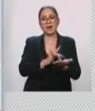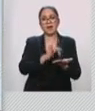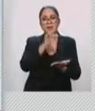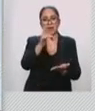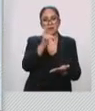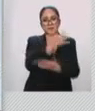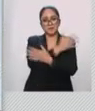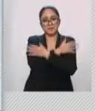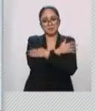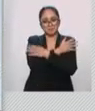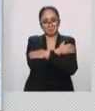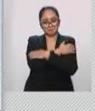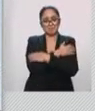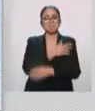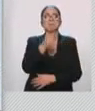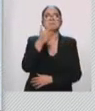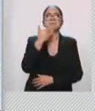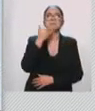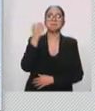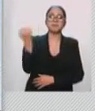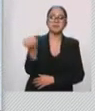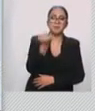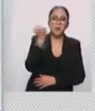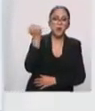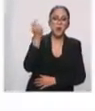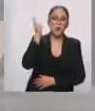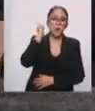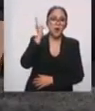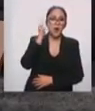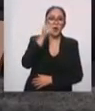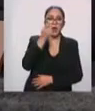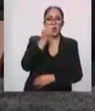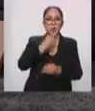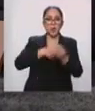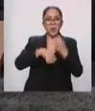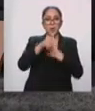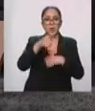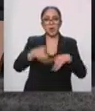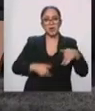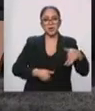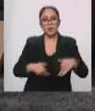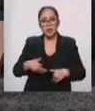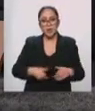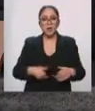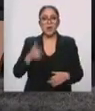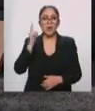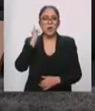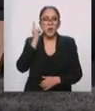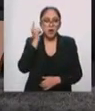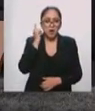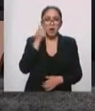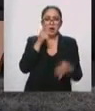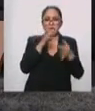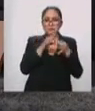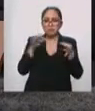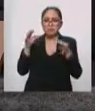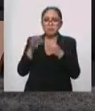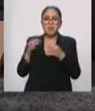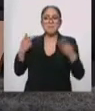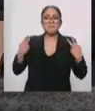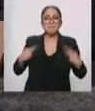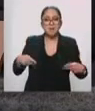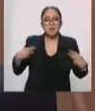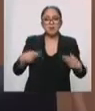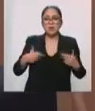Mucho éxito, los esperamos, pues, para verlos por allá en una noche, en Nochebuena, y sí, bueno, pues, hay que animarnos a disfrutar de este espectáculo a distancia. Exactamente,